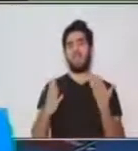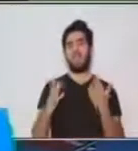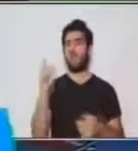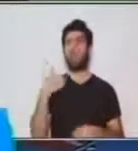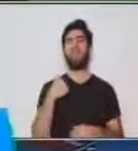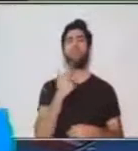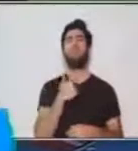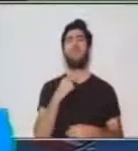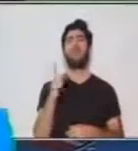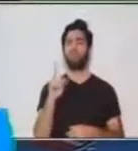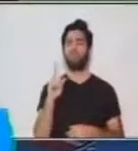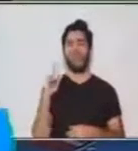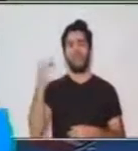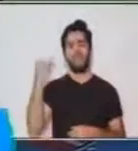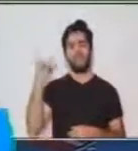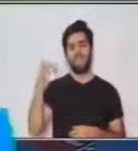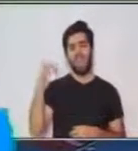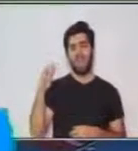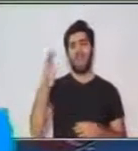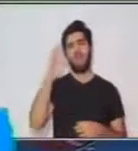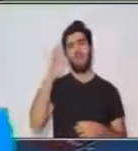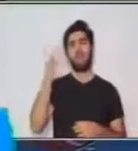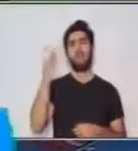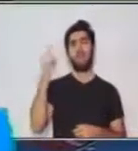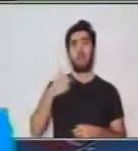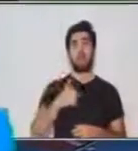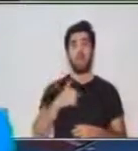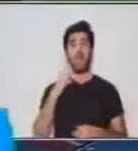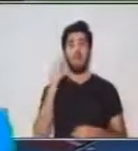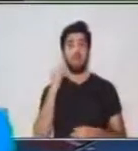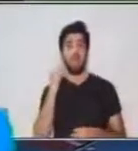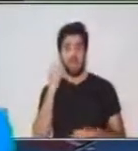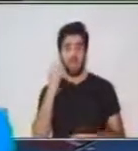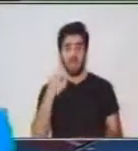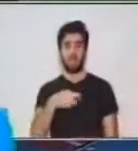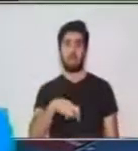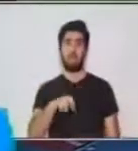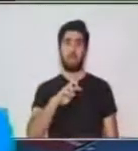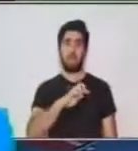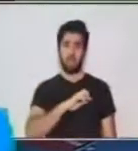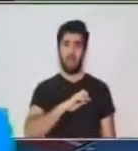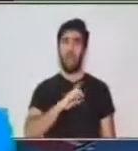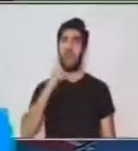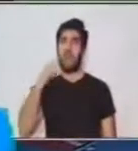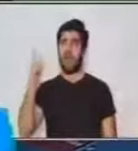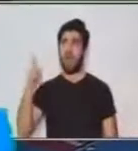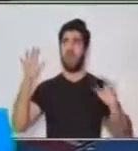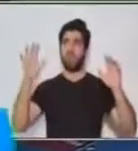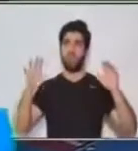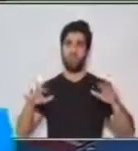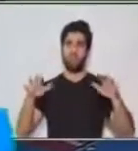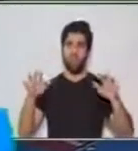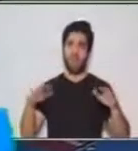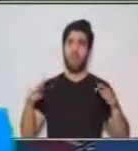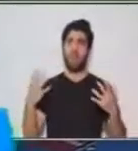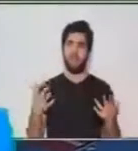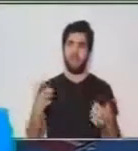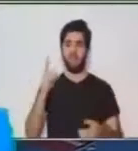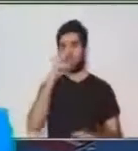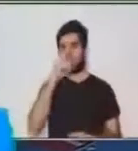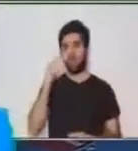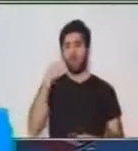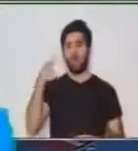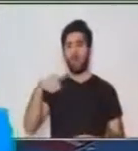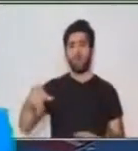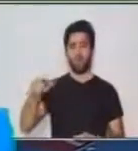viaje. Porque basado en mi experiencia personal de que llovió, considero que no es un lugar